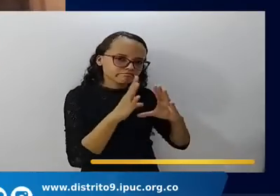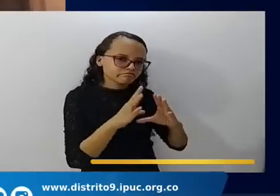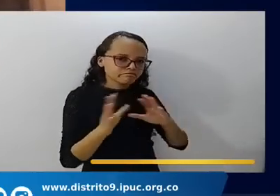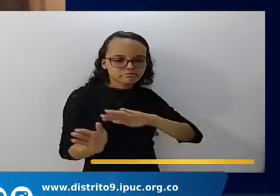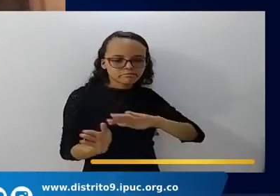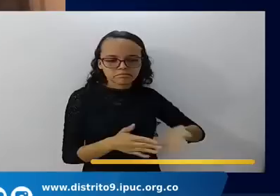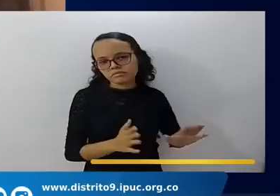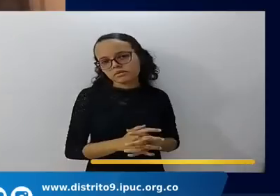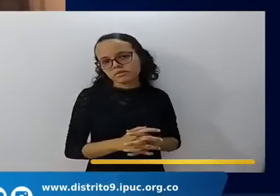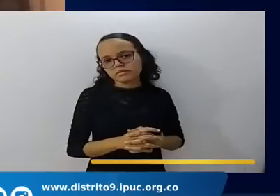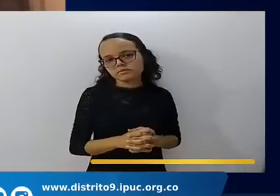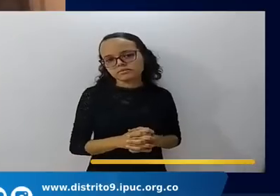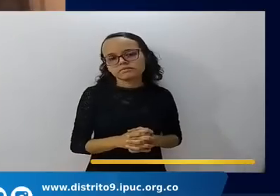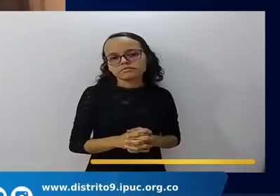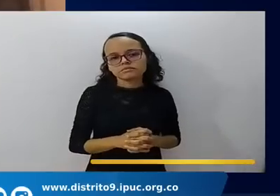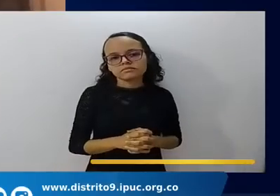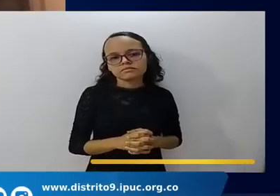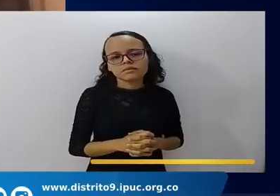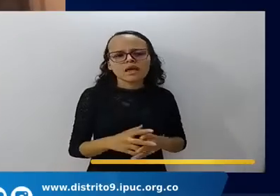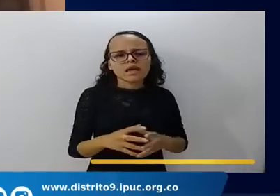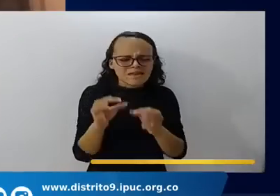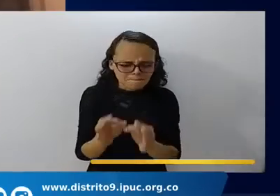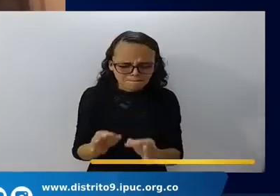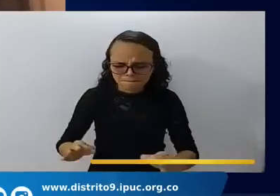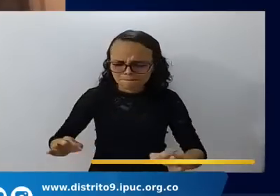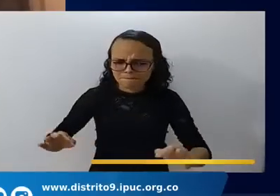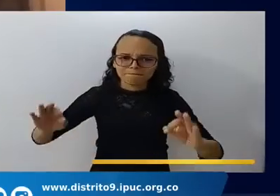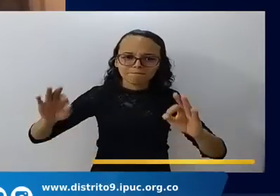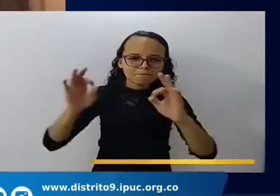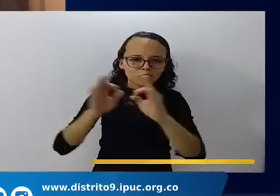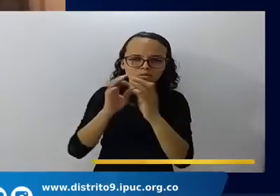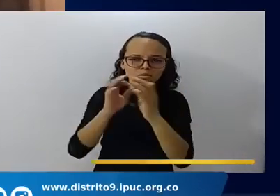Pero lo grande, el paquete grande.